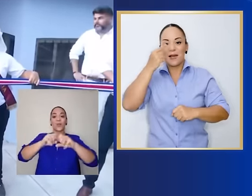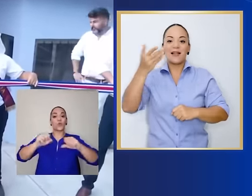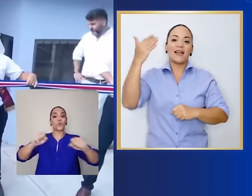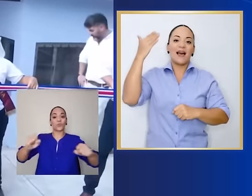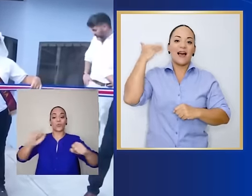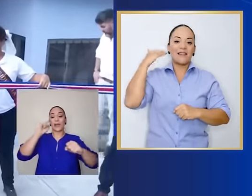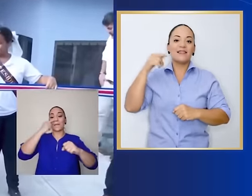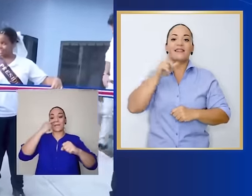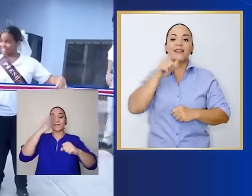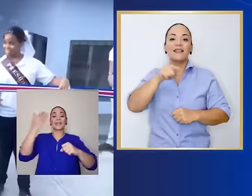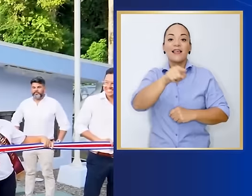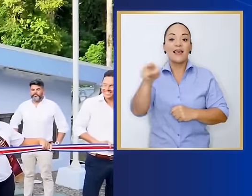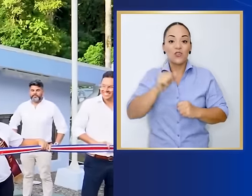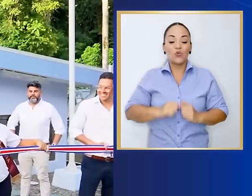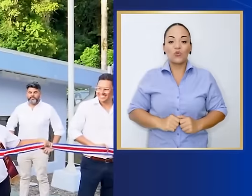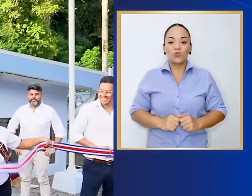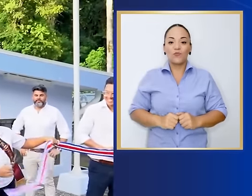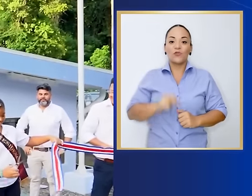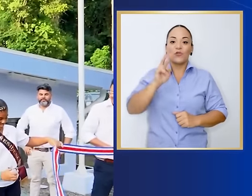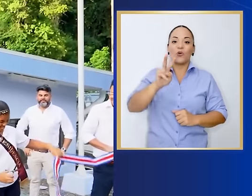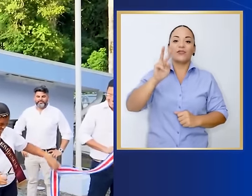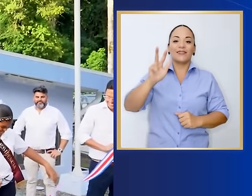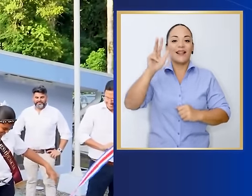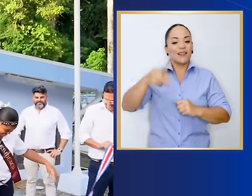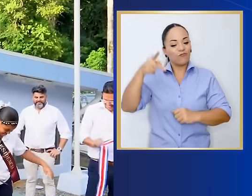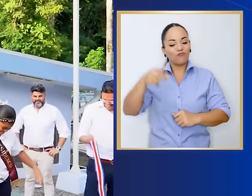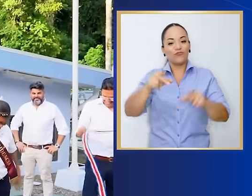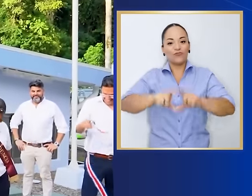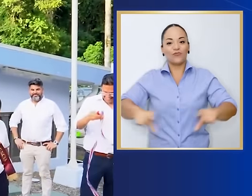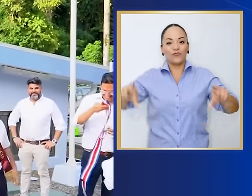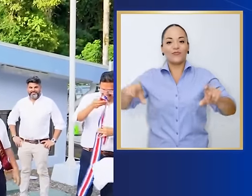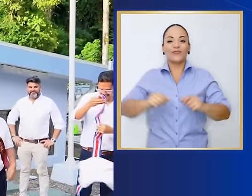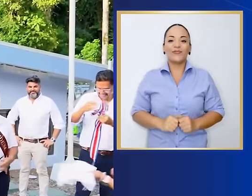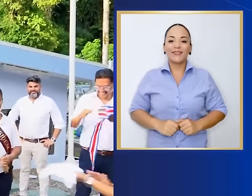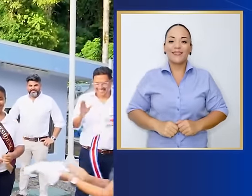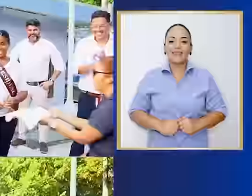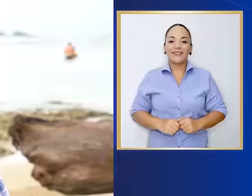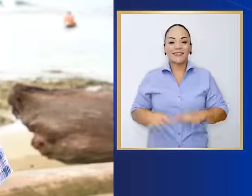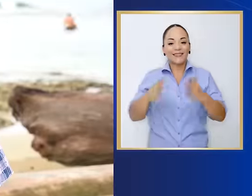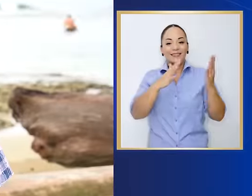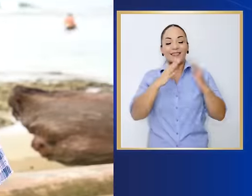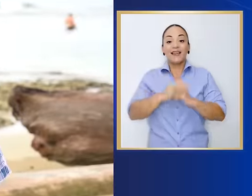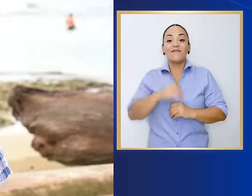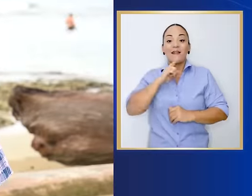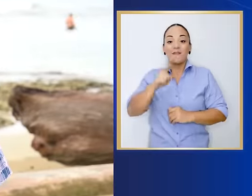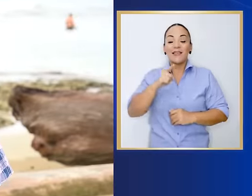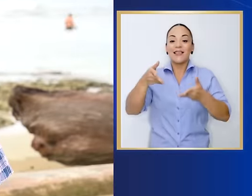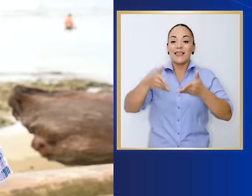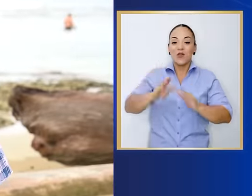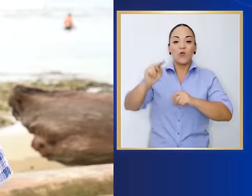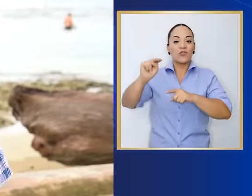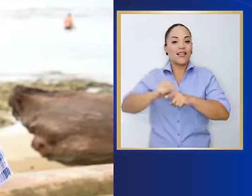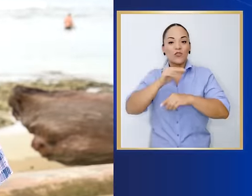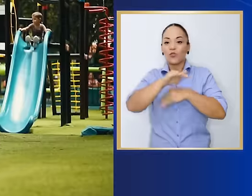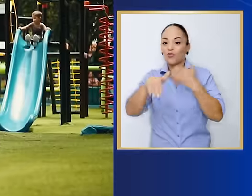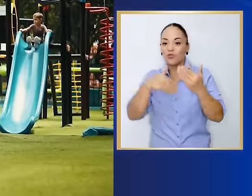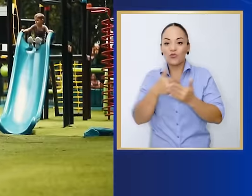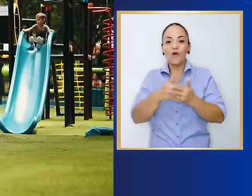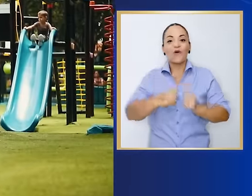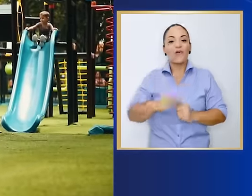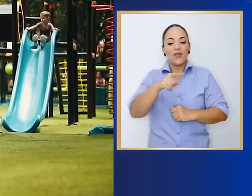pereza del pasado de ellas. Dos, tres, corte. Los hijos, los nietos y todo,